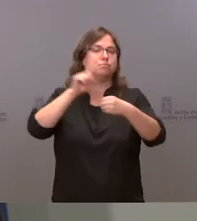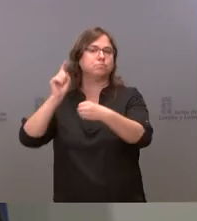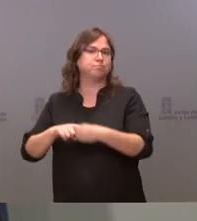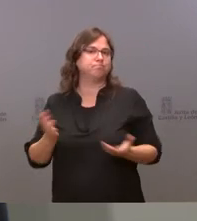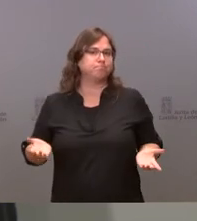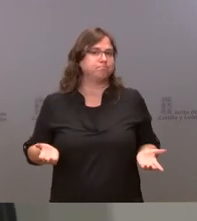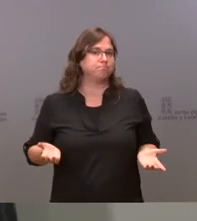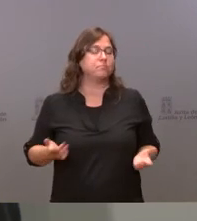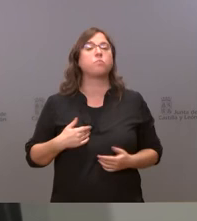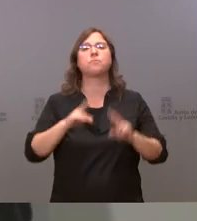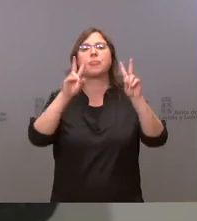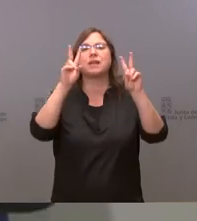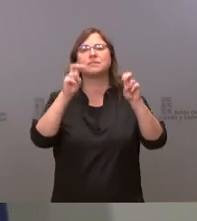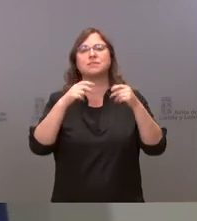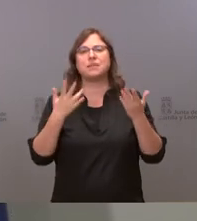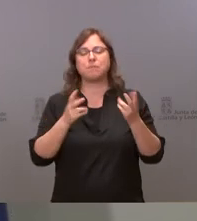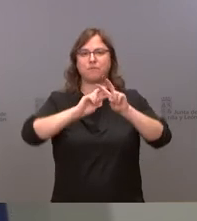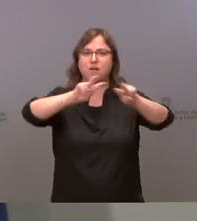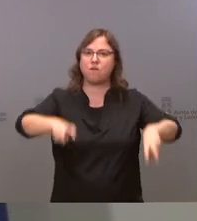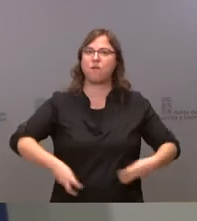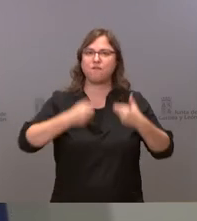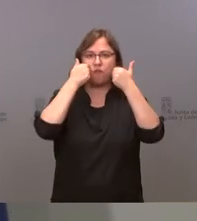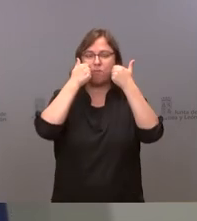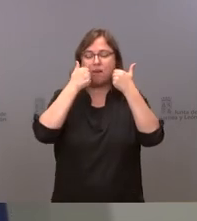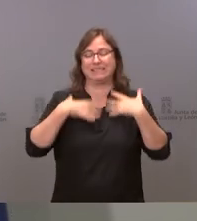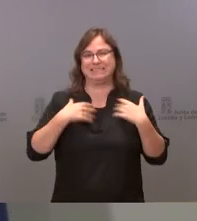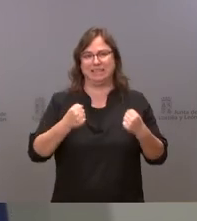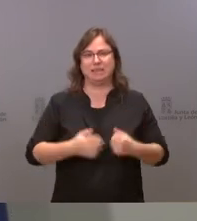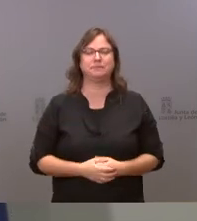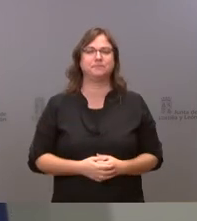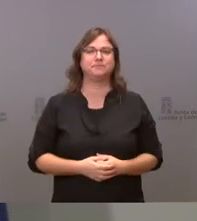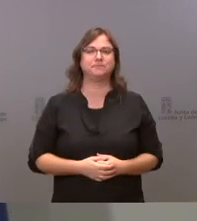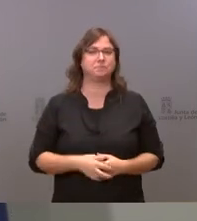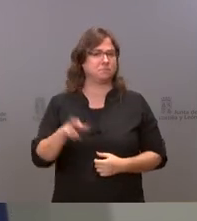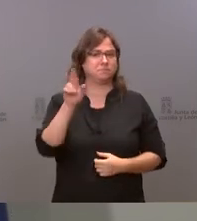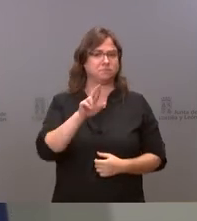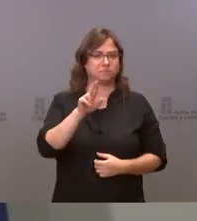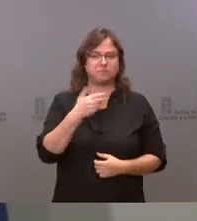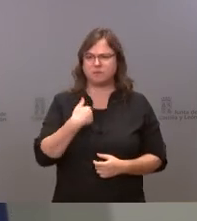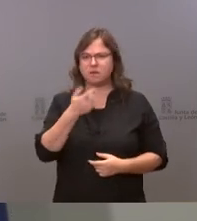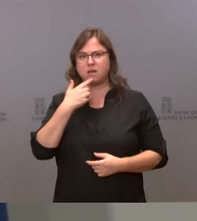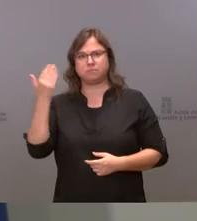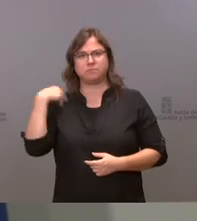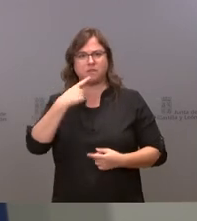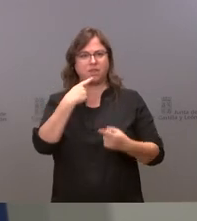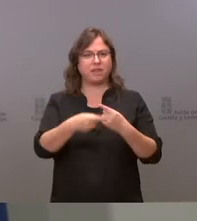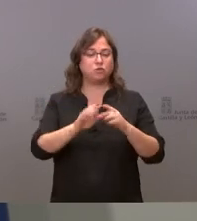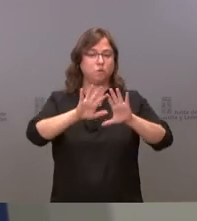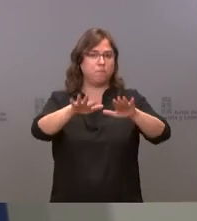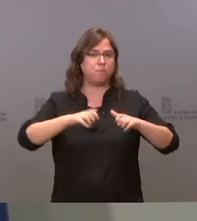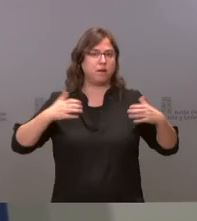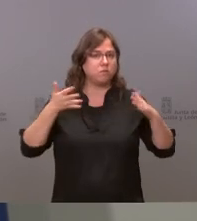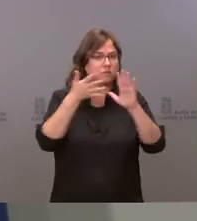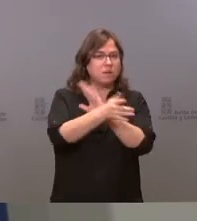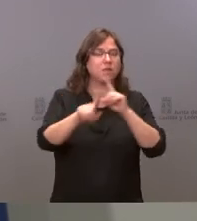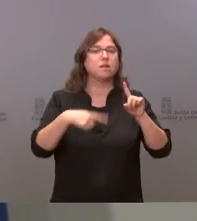sobre el asunto de la reforma sanitaria insisto ya lo dije en el pleno y ya